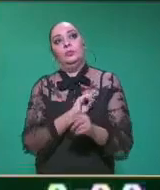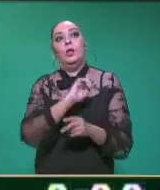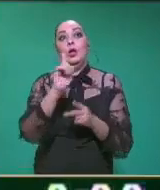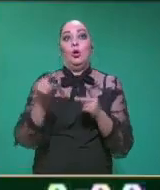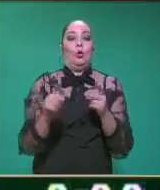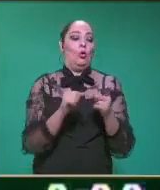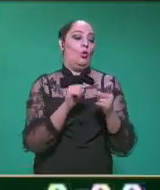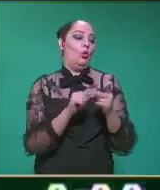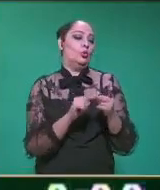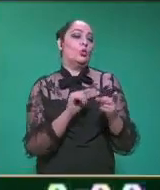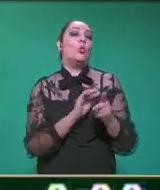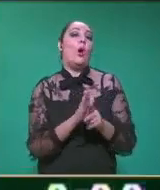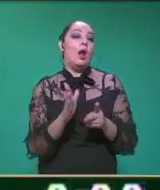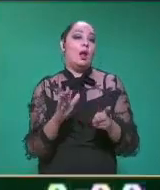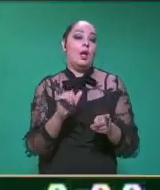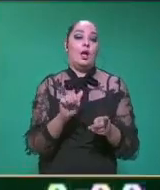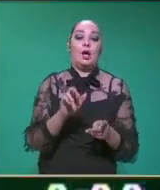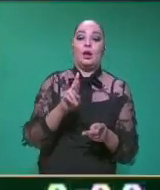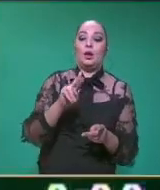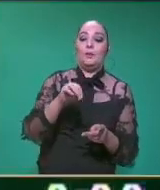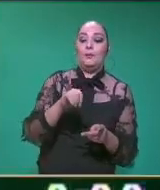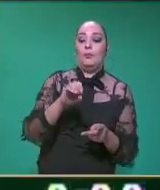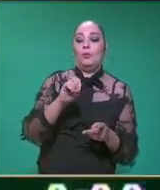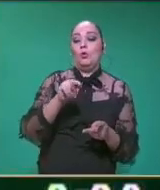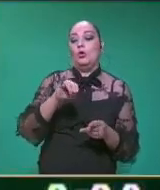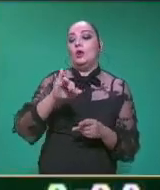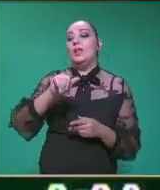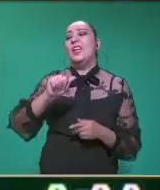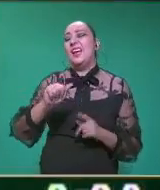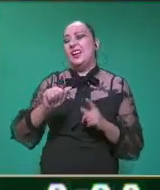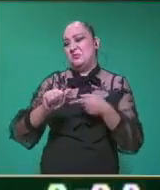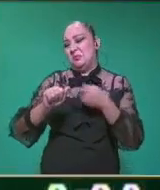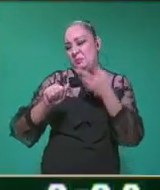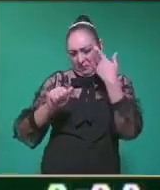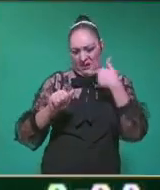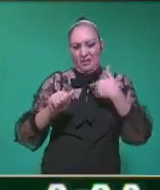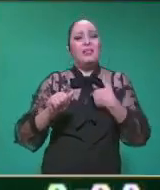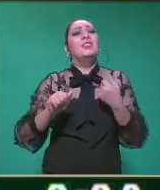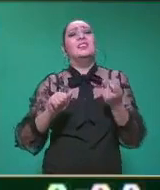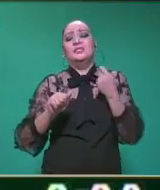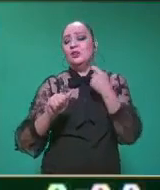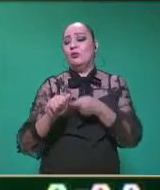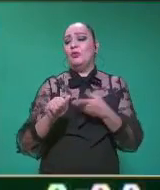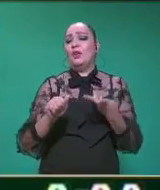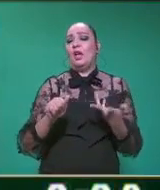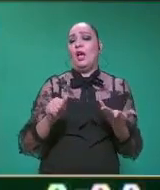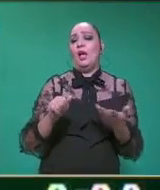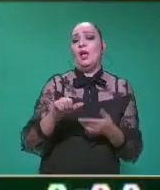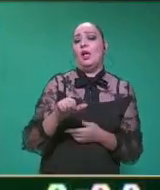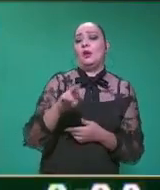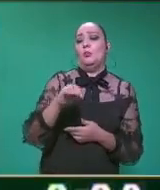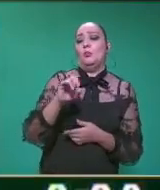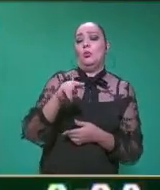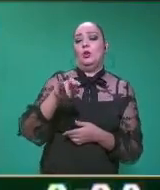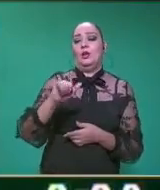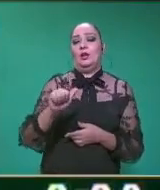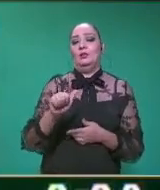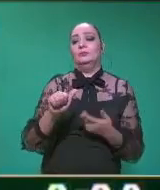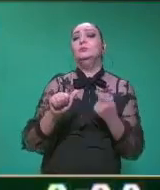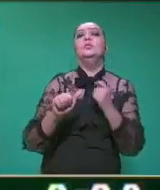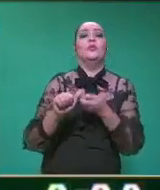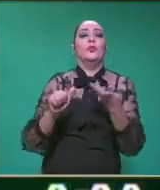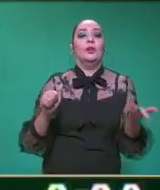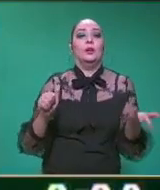¿Otro cuál puede ser? La armonía, maestro. Y palabras muy, muy, muy facilitas para nuestros niños, ¿cuál que podría ser la armonía?